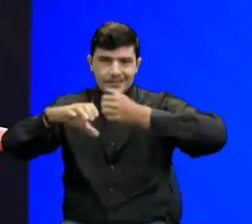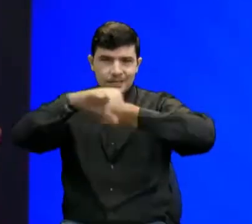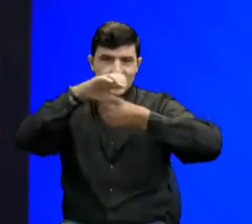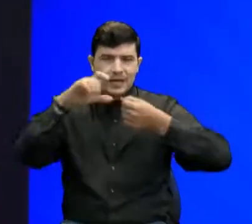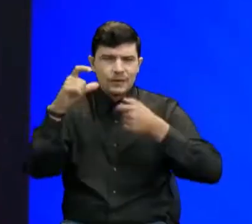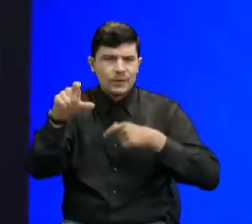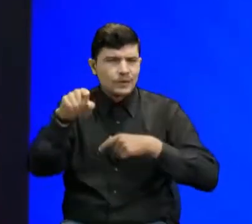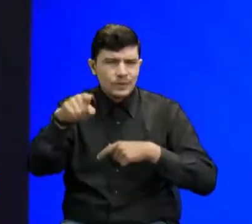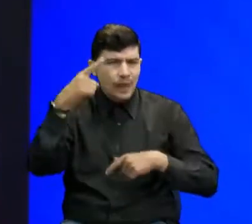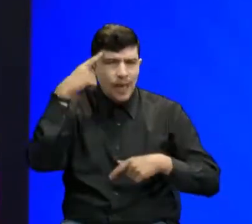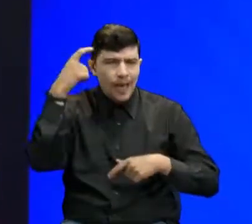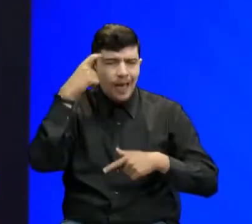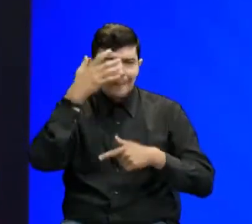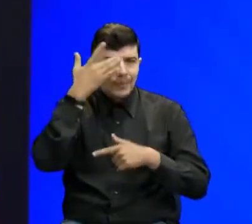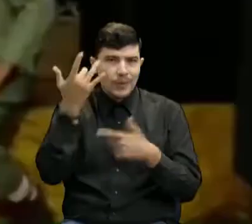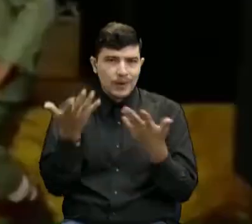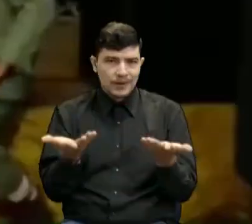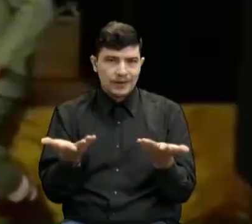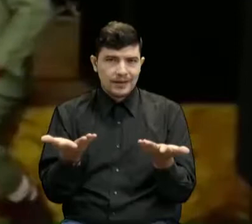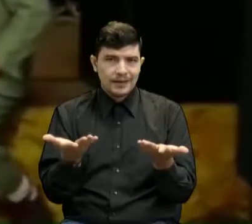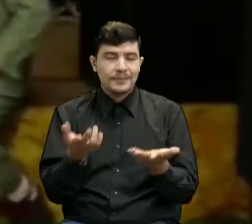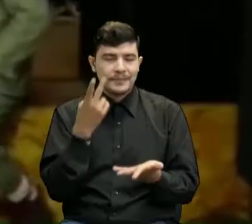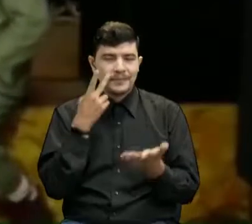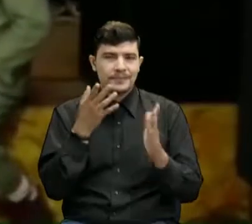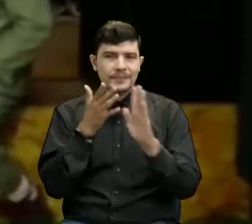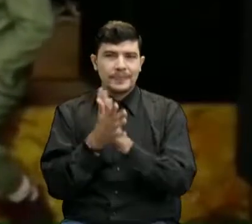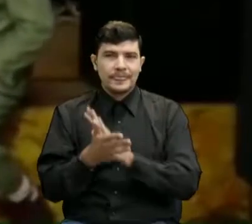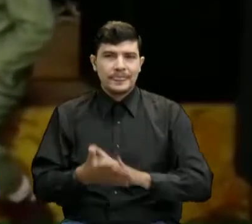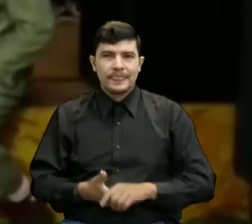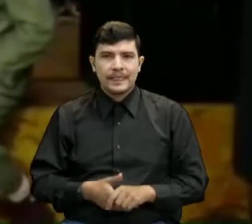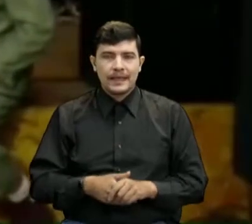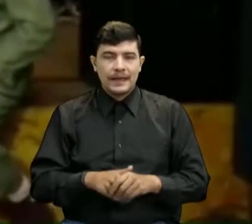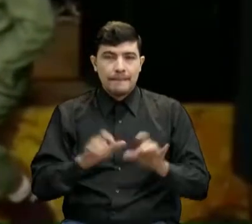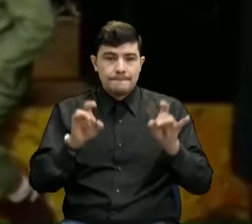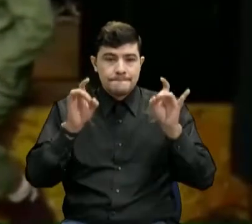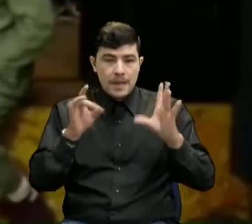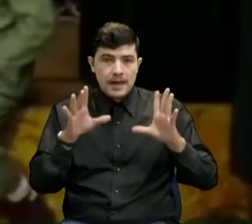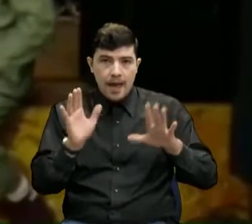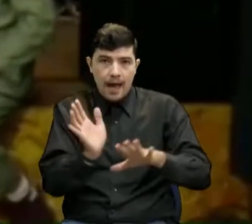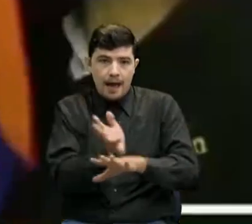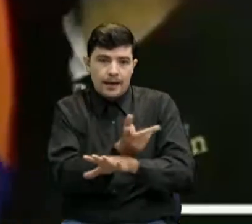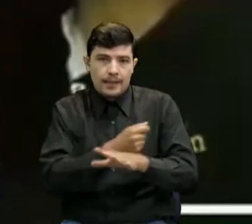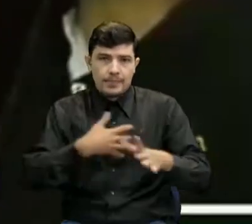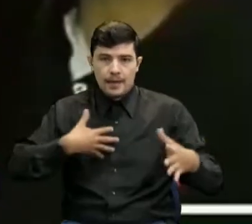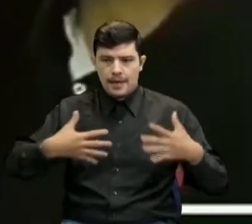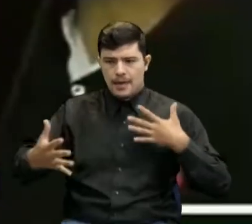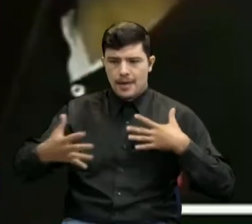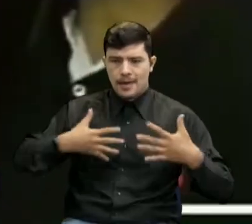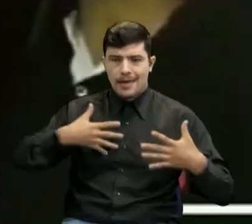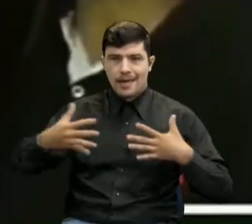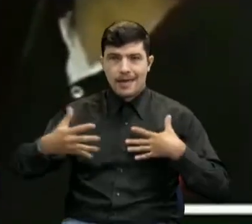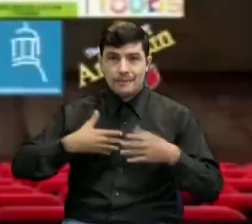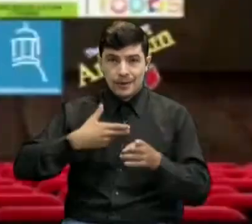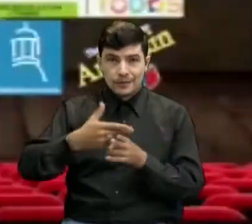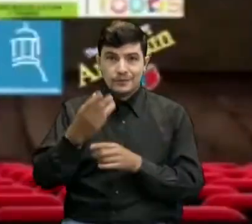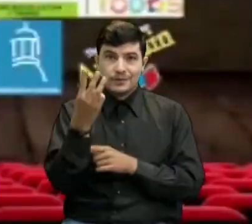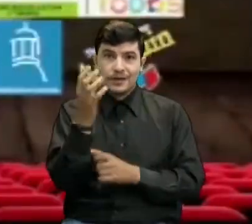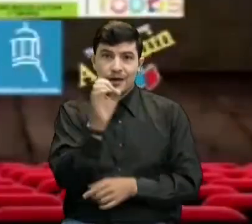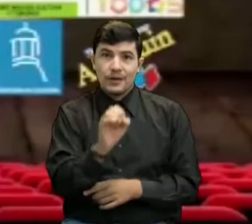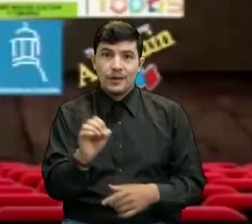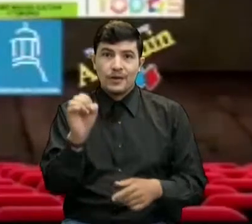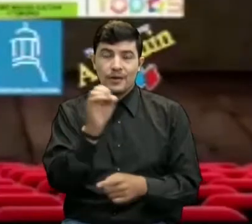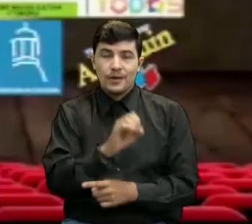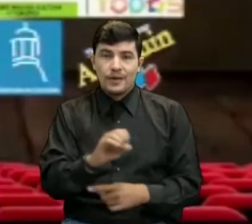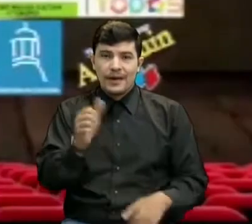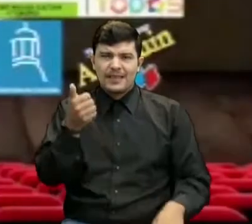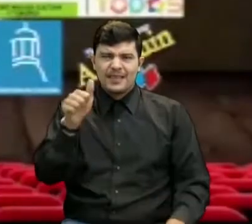imaginan por qué? Aquí les contamos. La magia de las artes escénicas sigue imparable. Este próximo 3 de octubre llega el